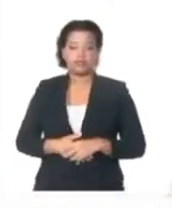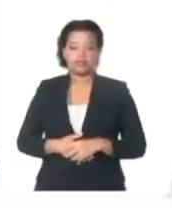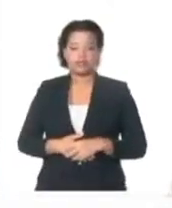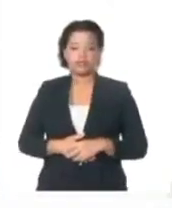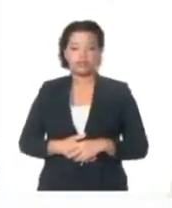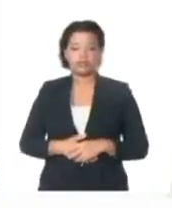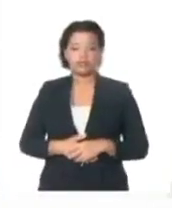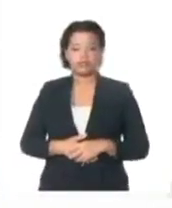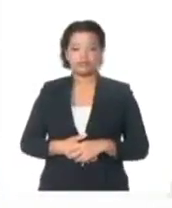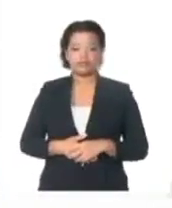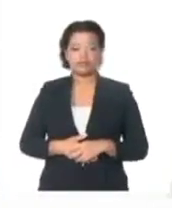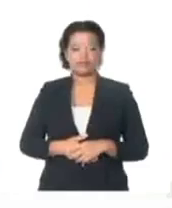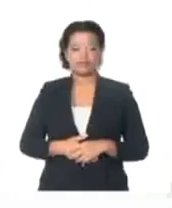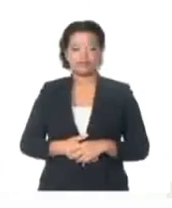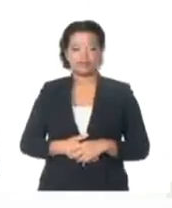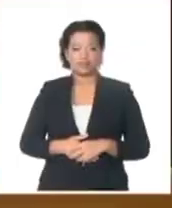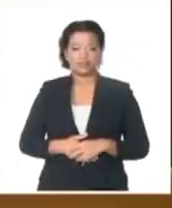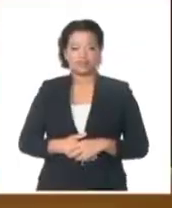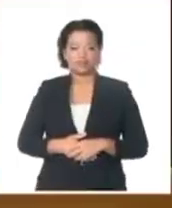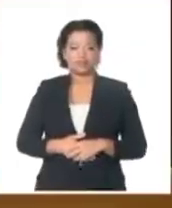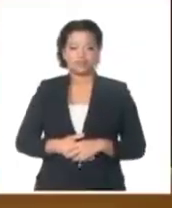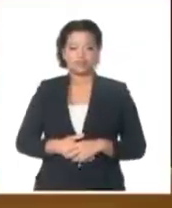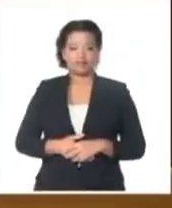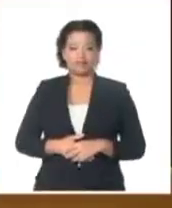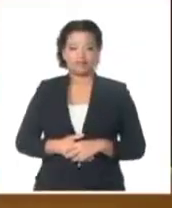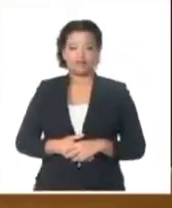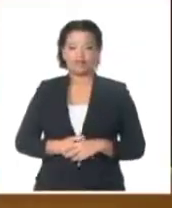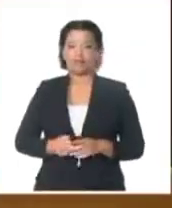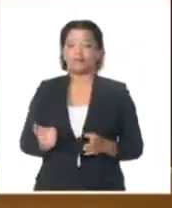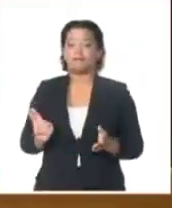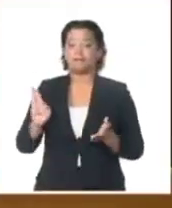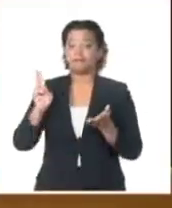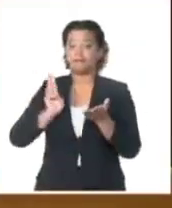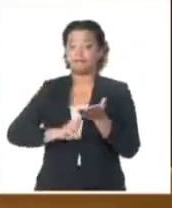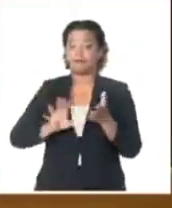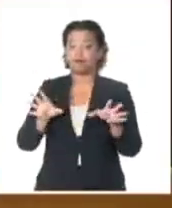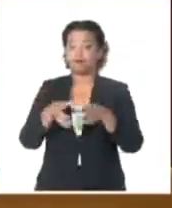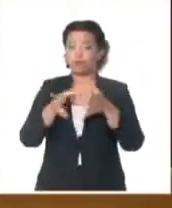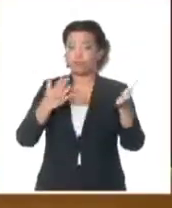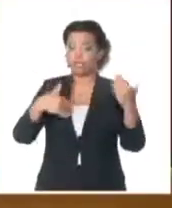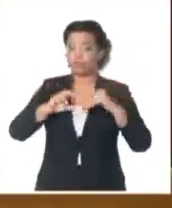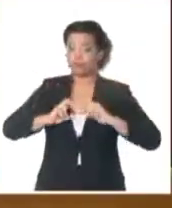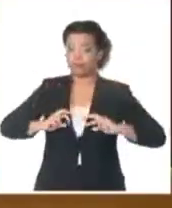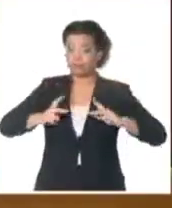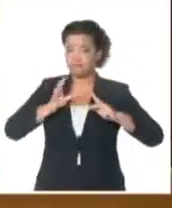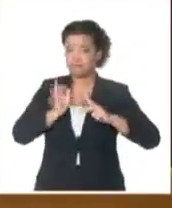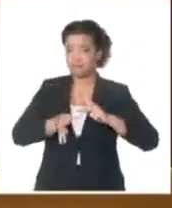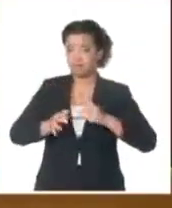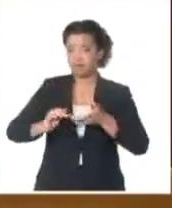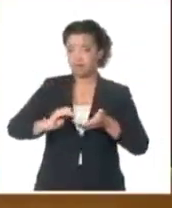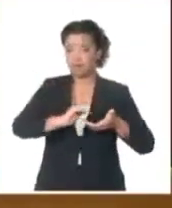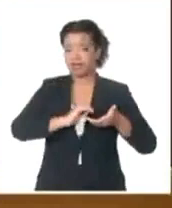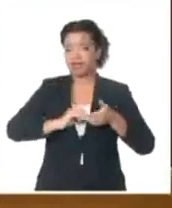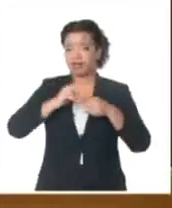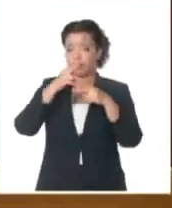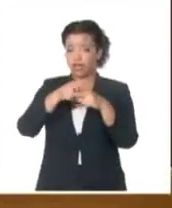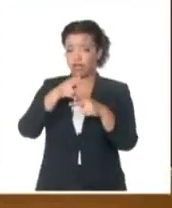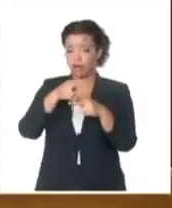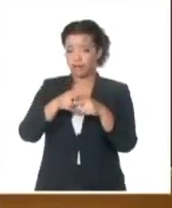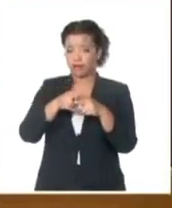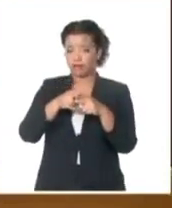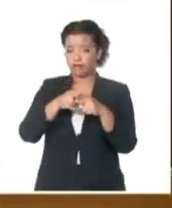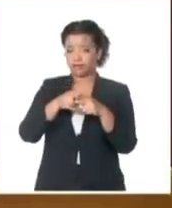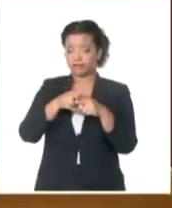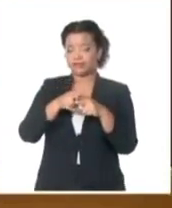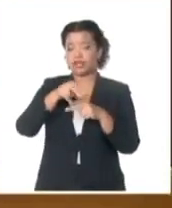Proponemos ratificar, como miembro del Consejo de Ministros, a los compañeros y compañeras siguientes. General de Brigada José Amado